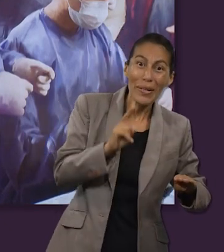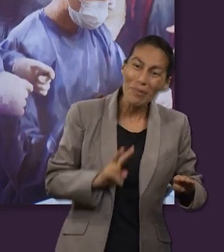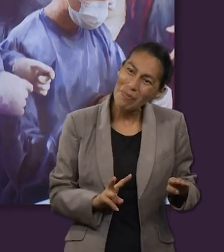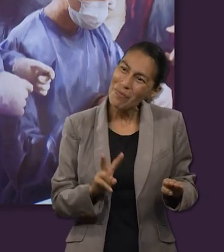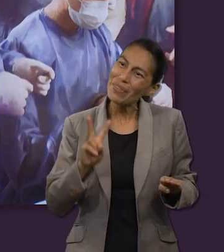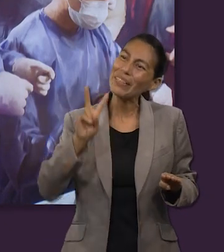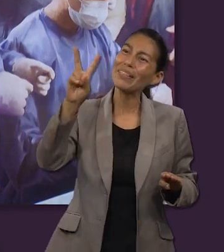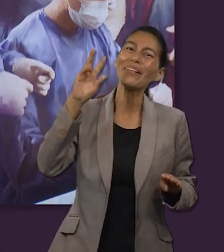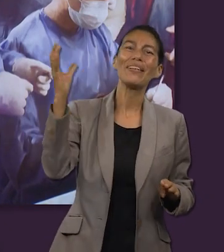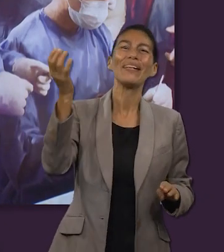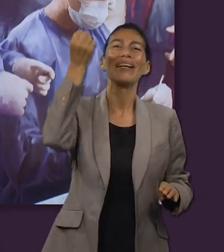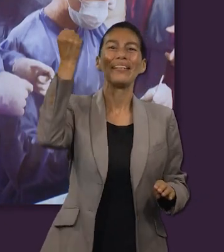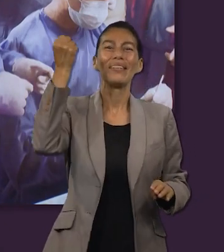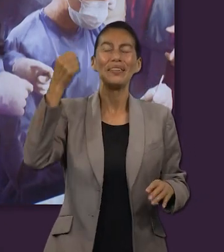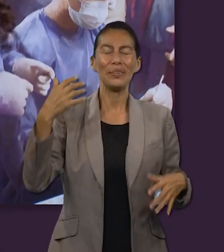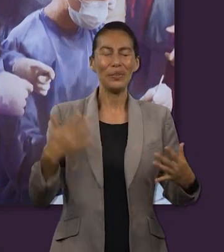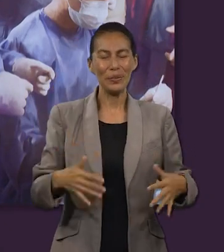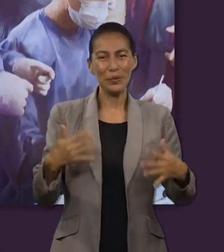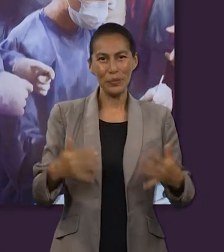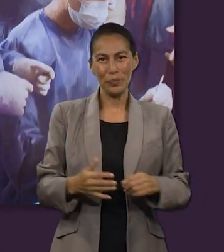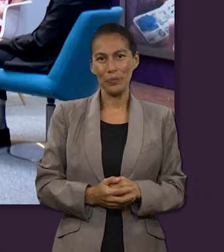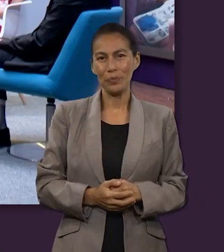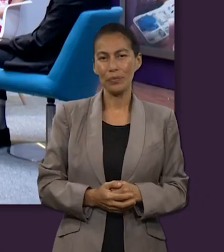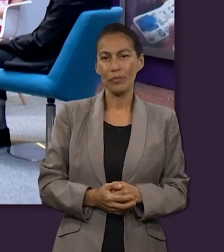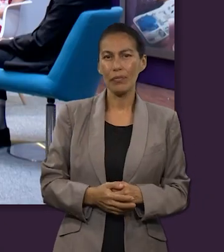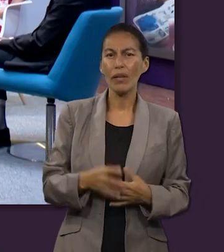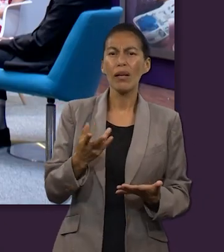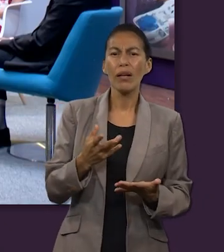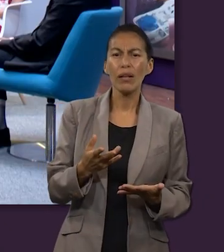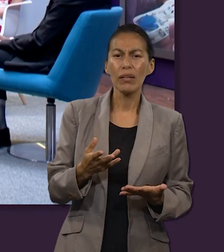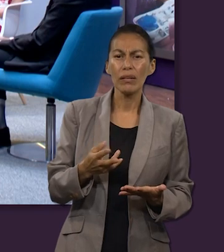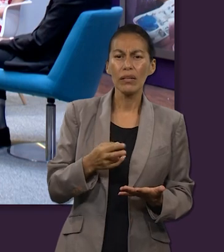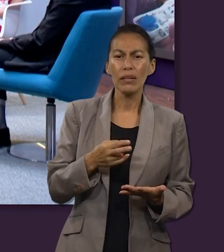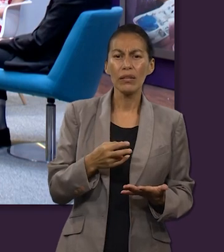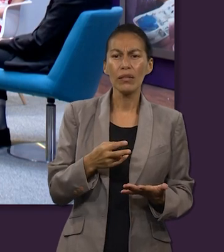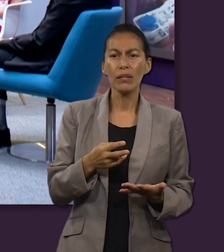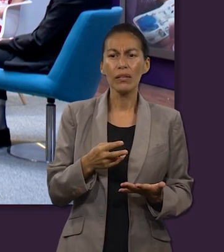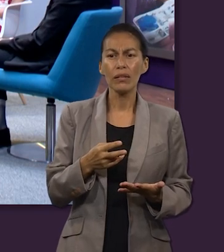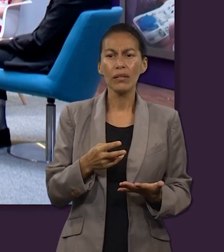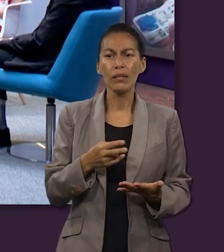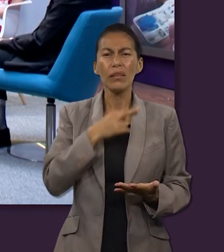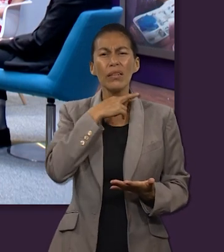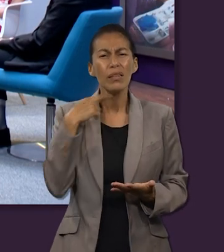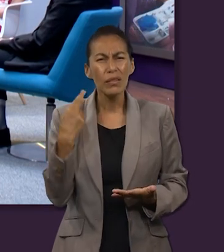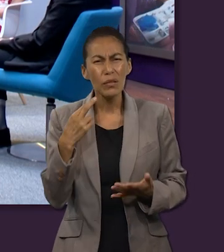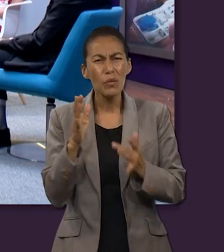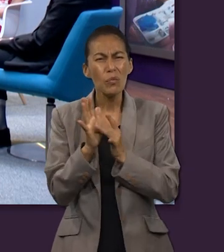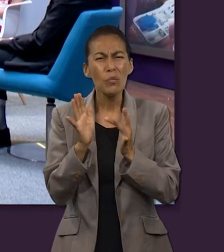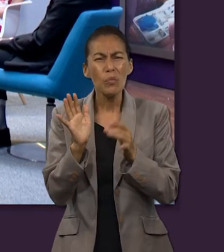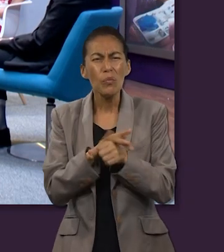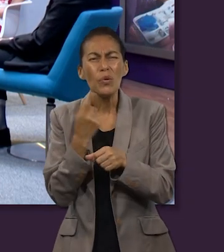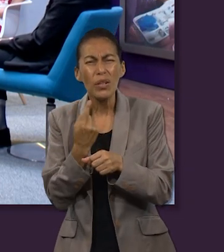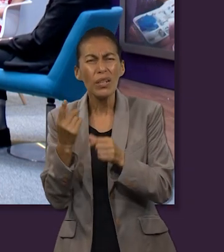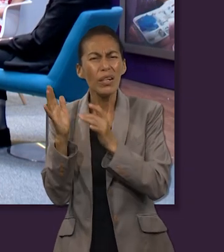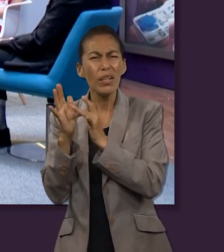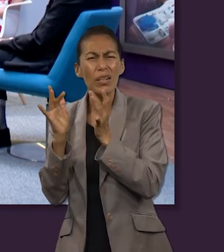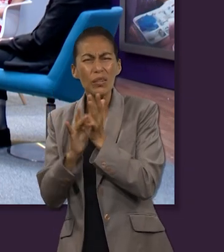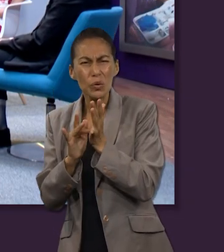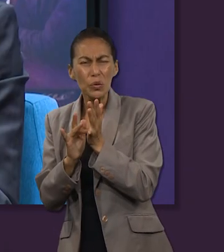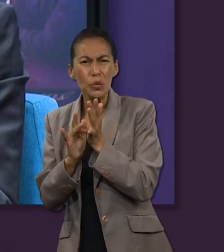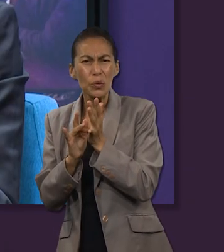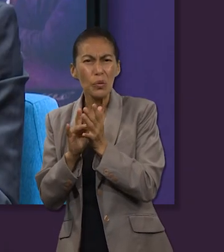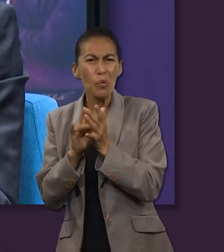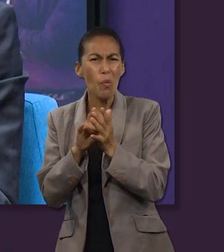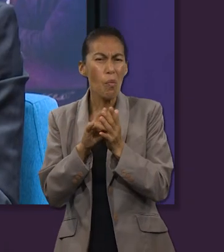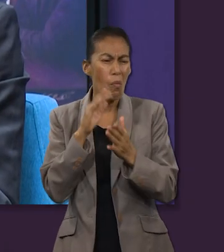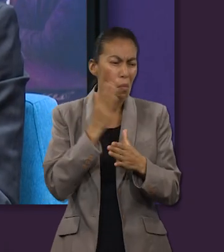victoria sobre la muerte. Ricardo, ¿por qué lo condenaron a Jesús a muerte? Es